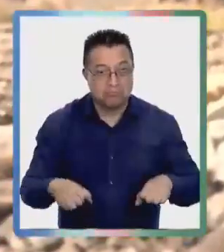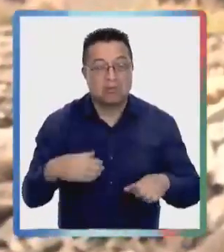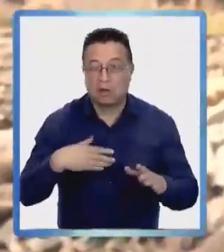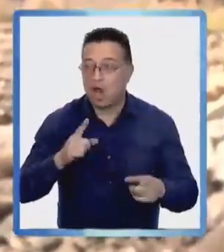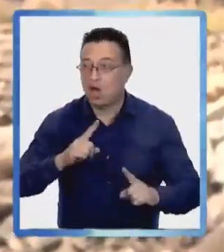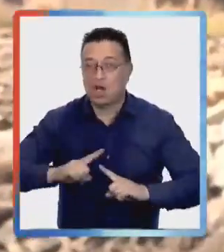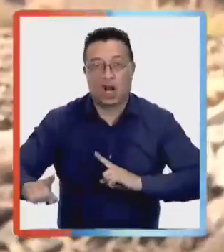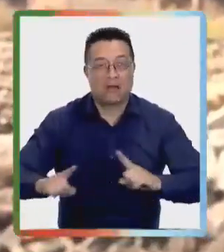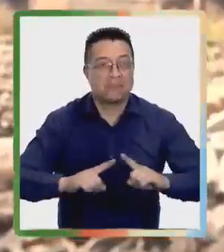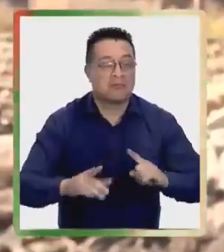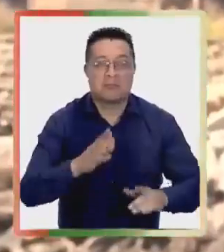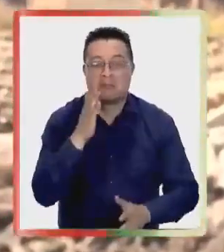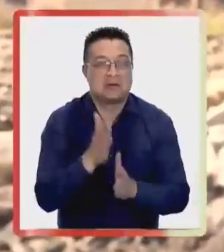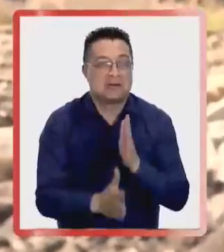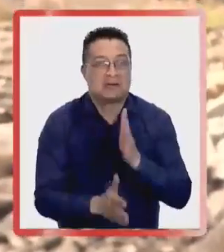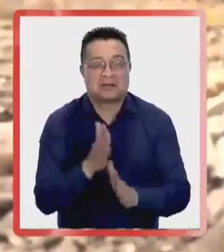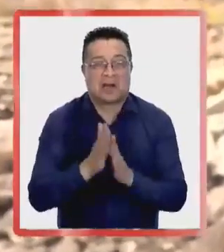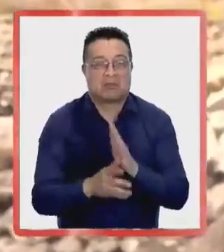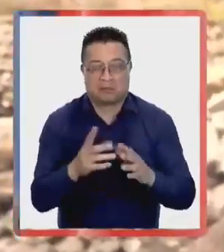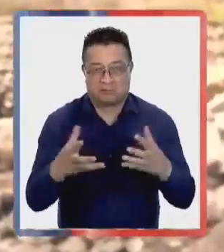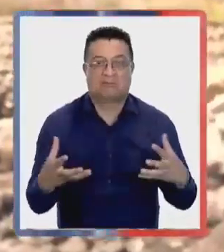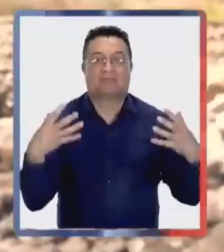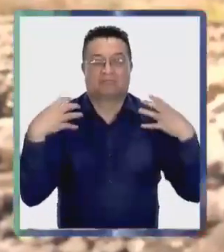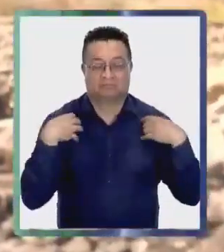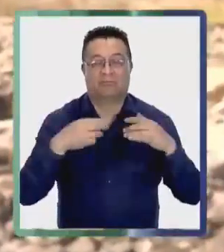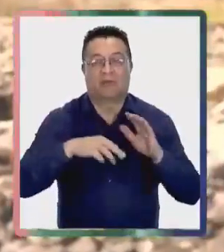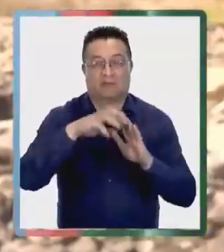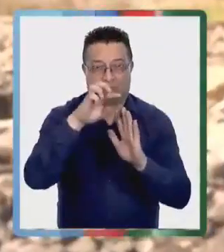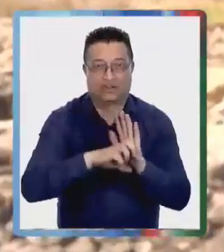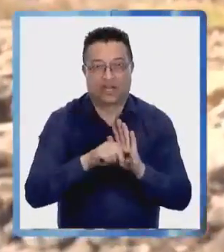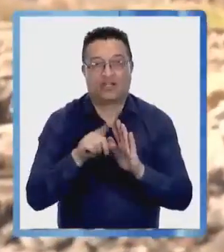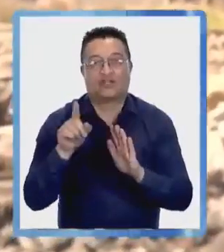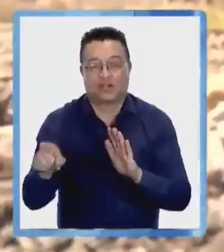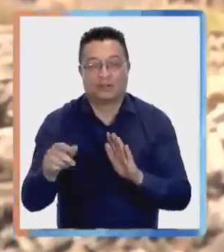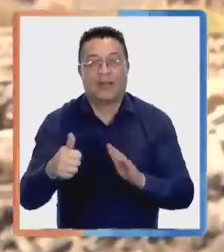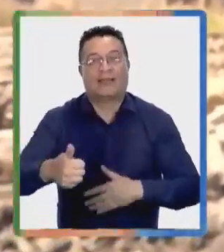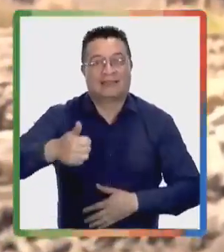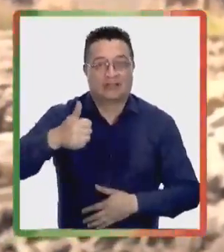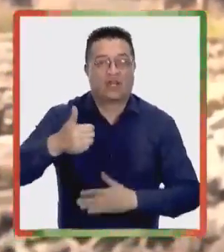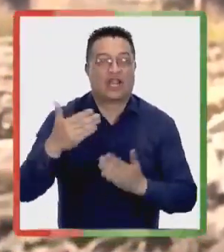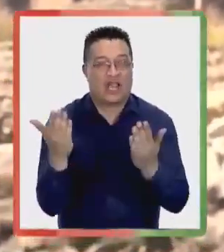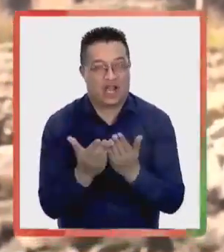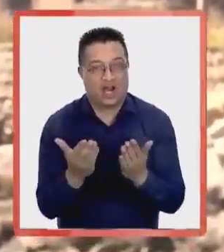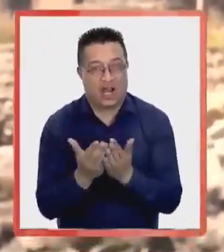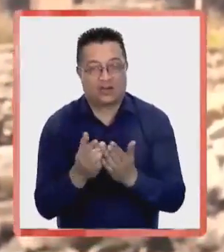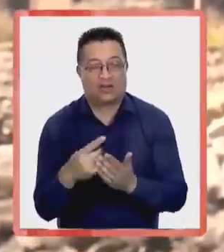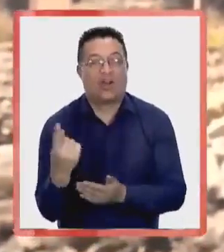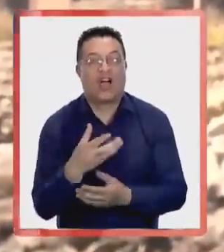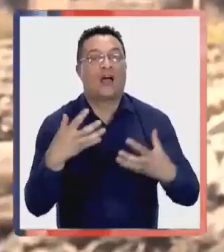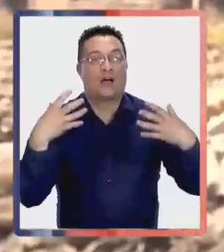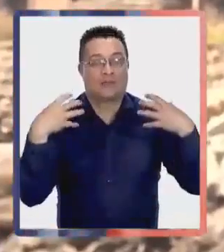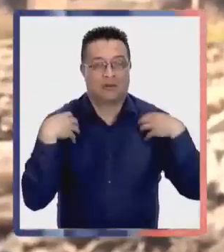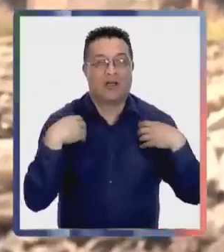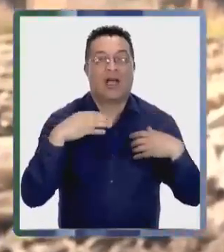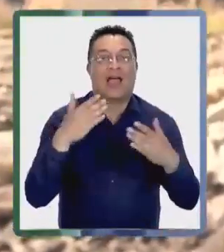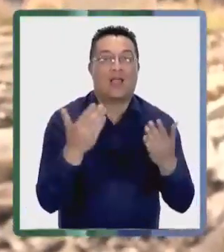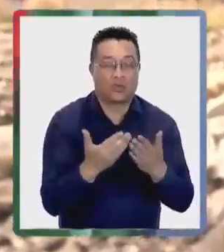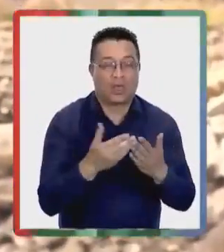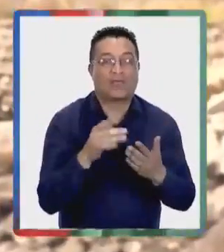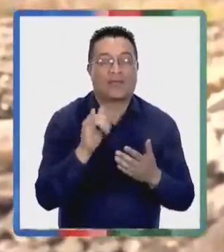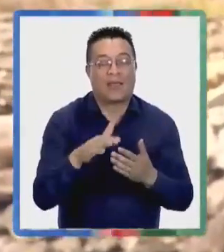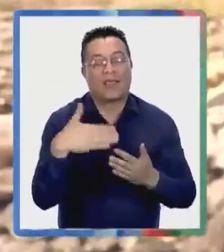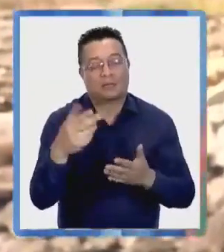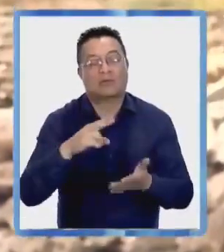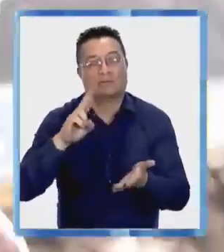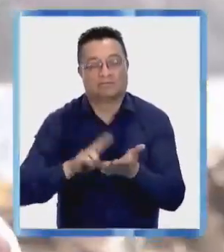coordinación muy rápida entre la encargada del proyecto, el rector del colegio, nuestros apoderados alumnos y